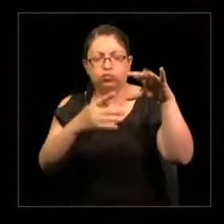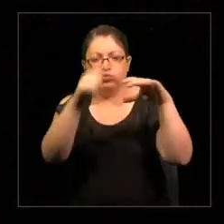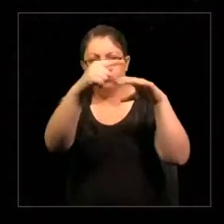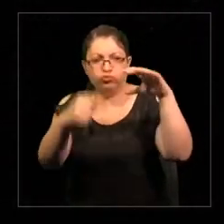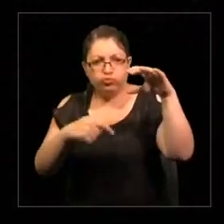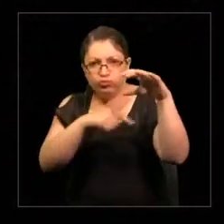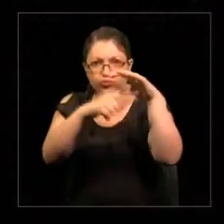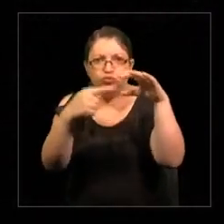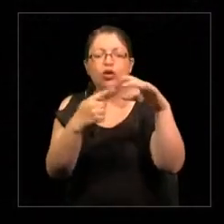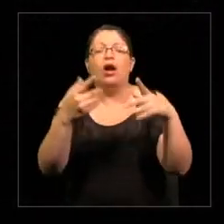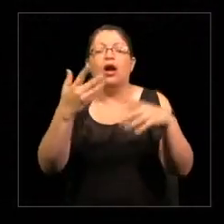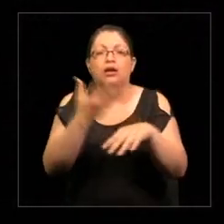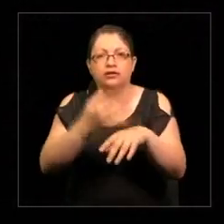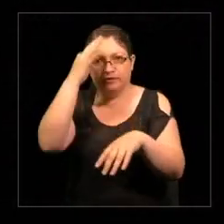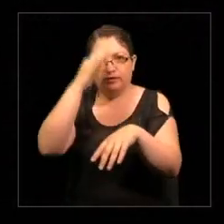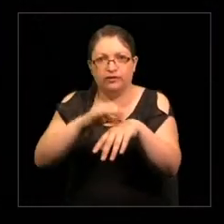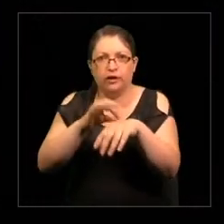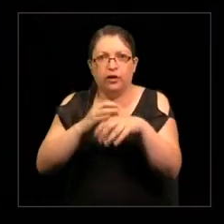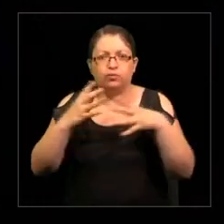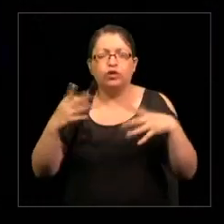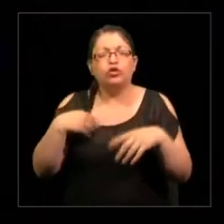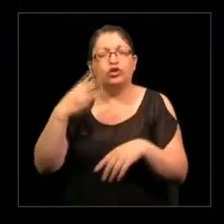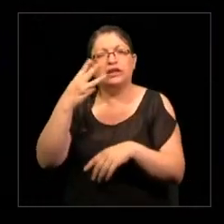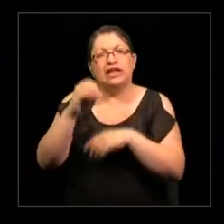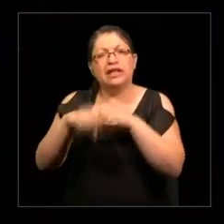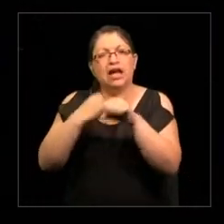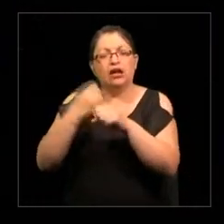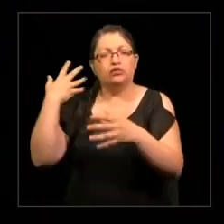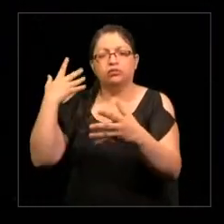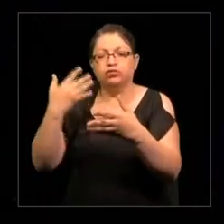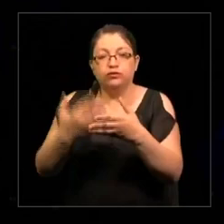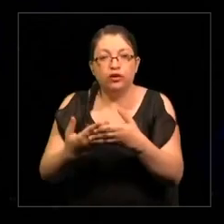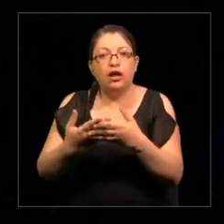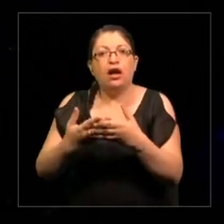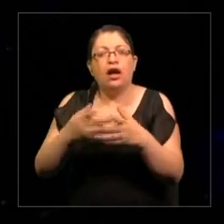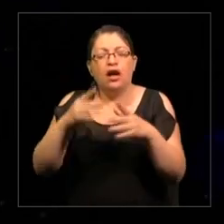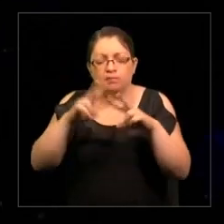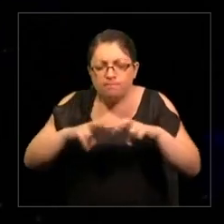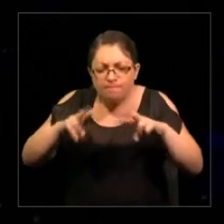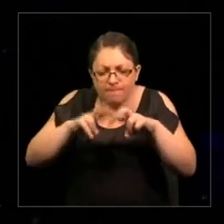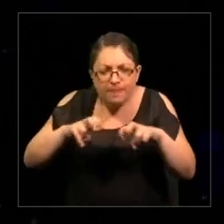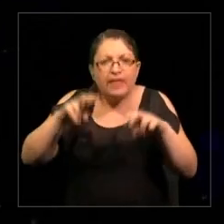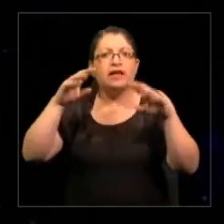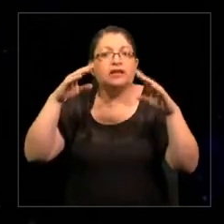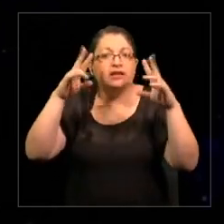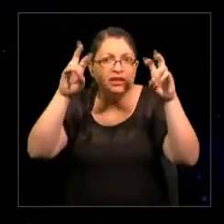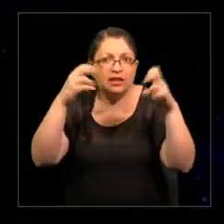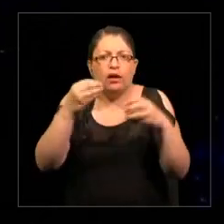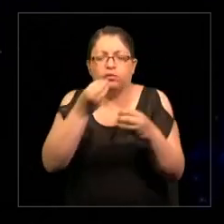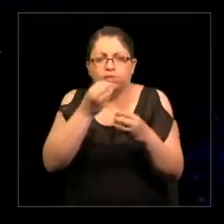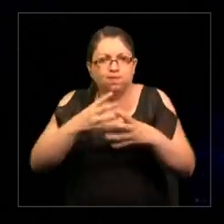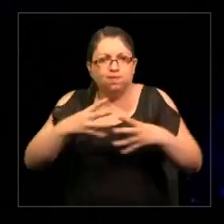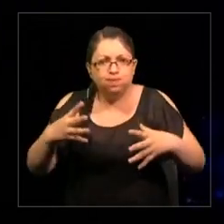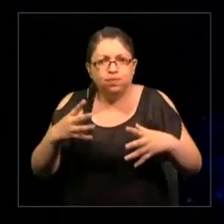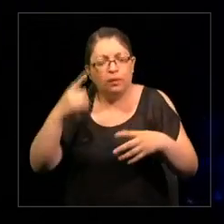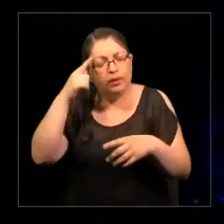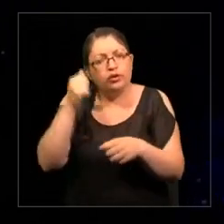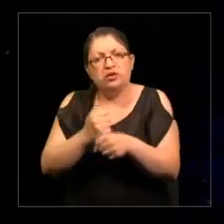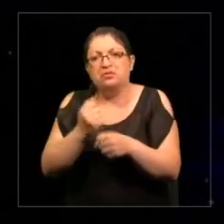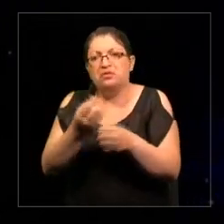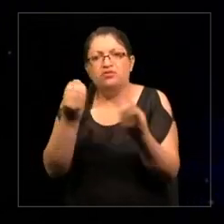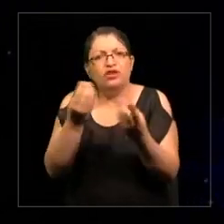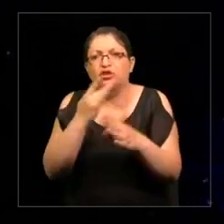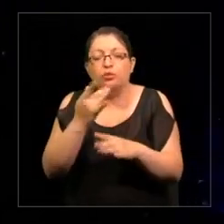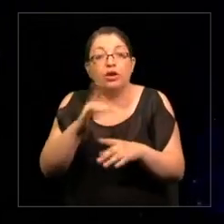de obesidad por 30 años, pero no he hecho un buen trabajo, porque cada país en el mundo está